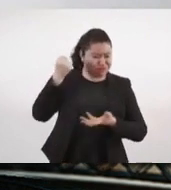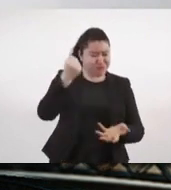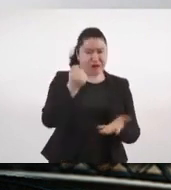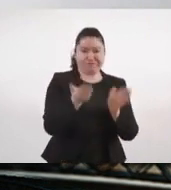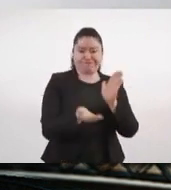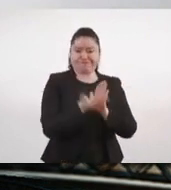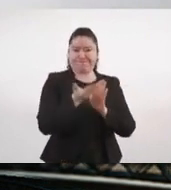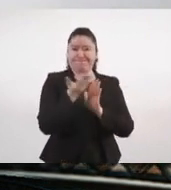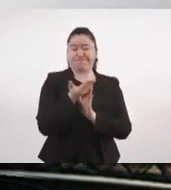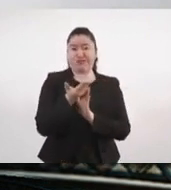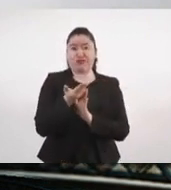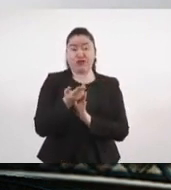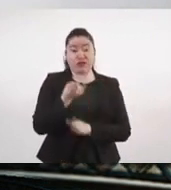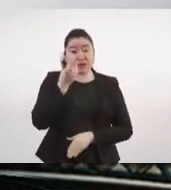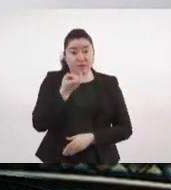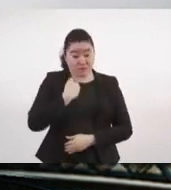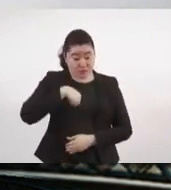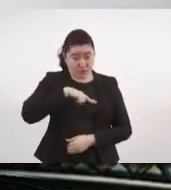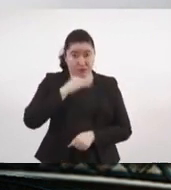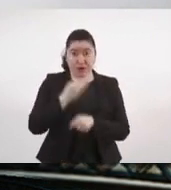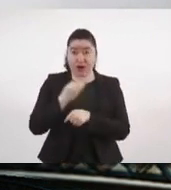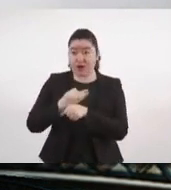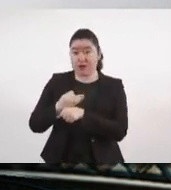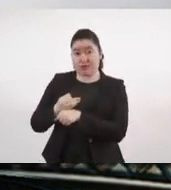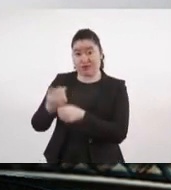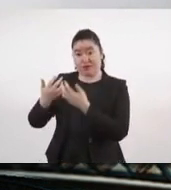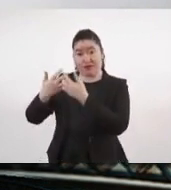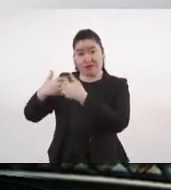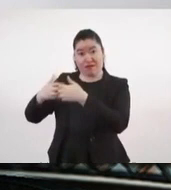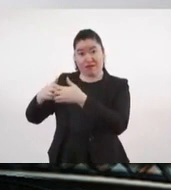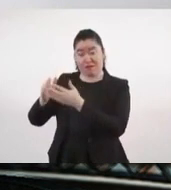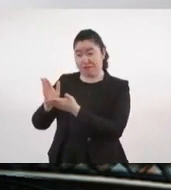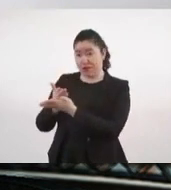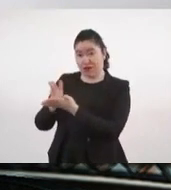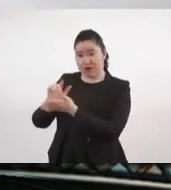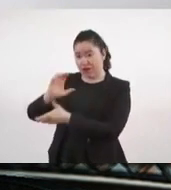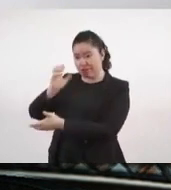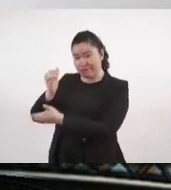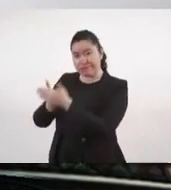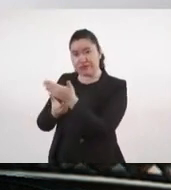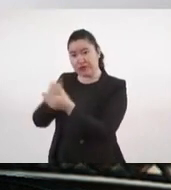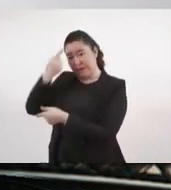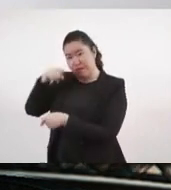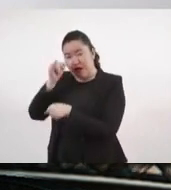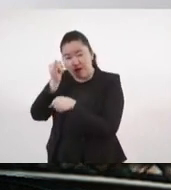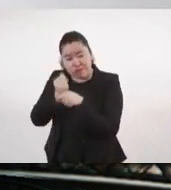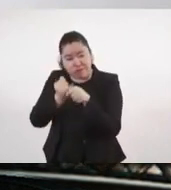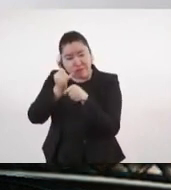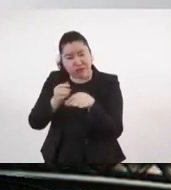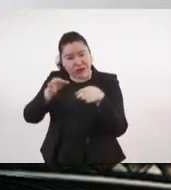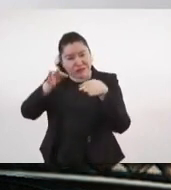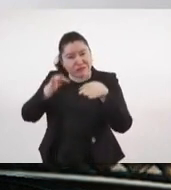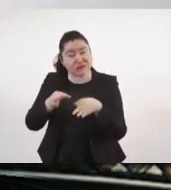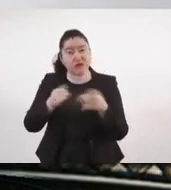Y por eso estamos contratando una empresa que haga un peritaje a fondo y por eso estamos pidiendo a la Fiscalía